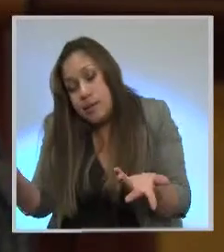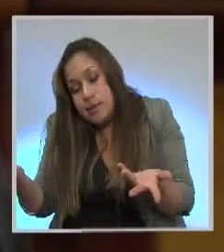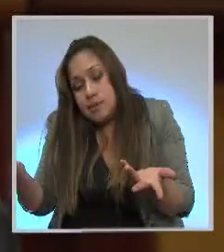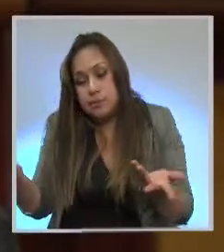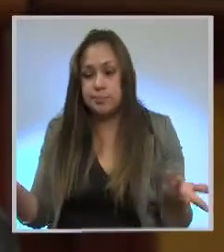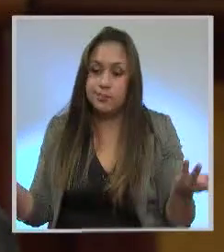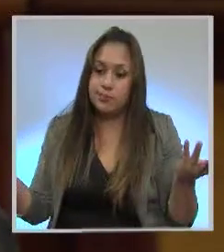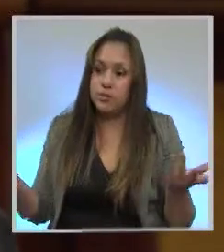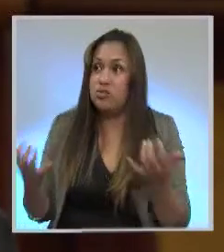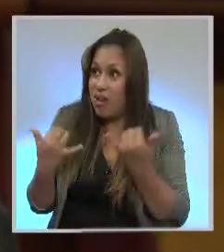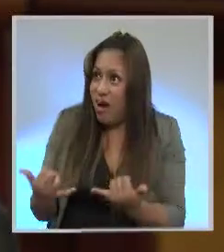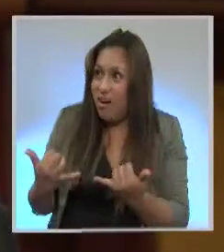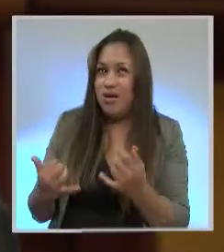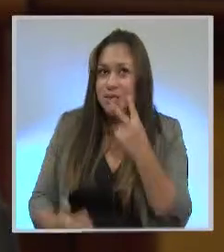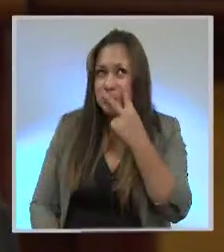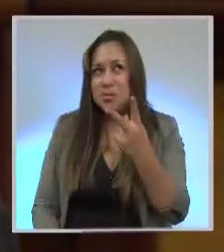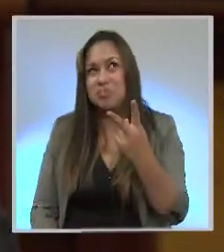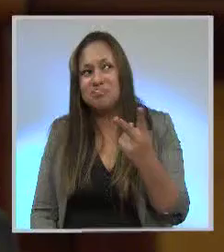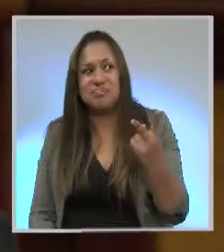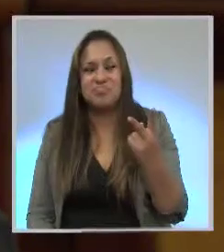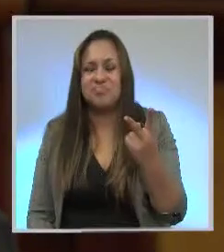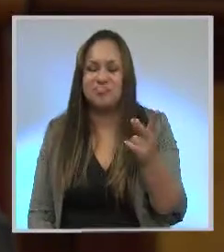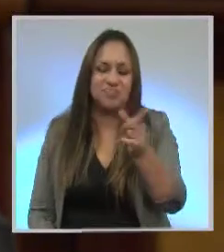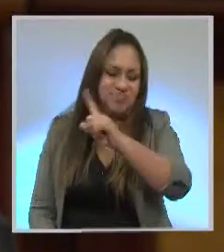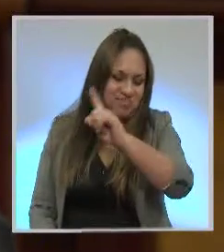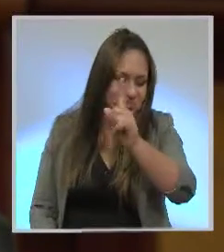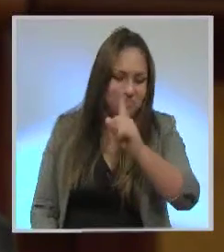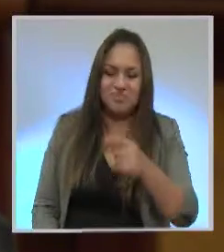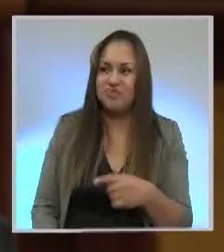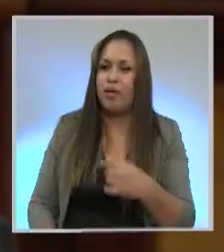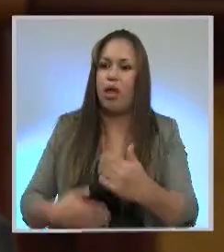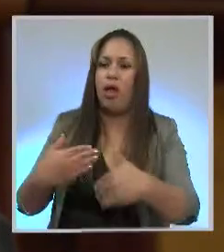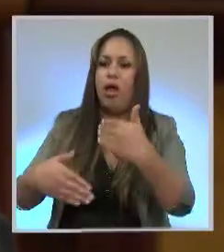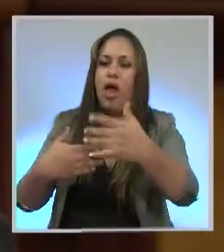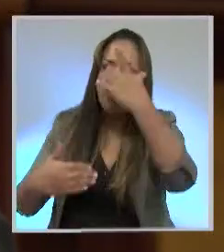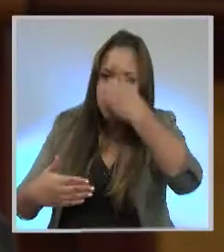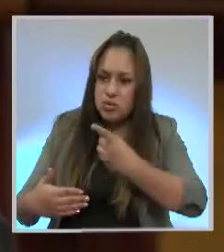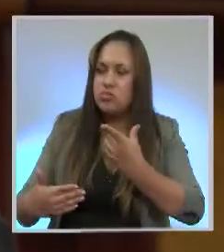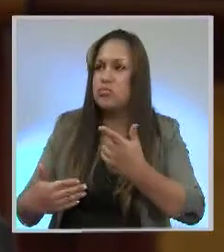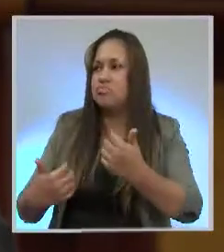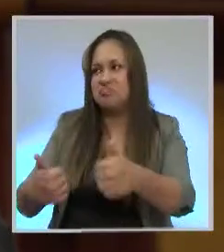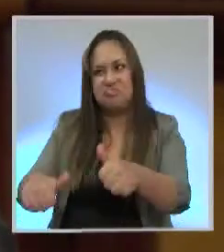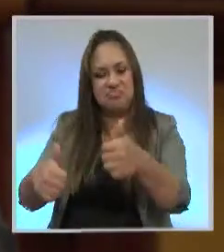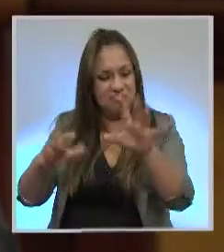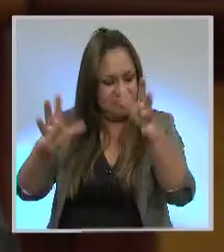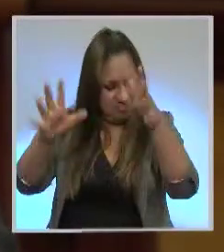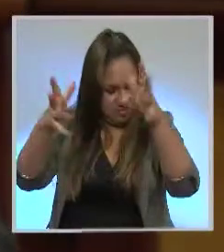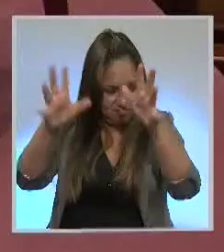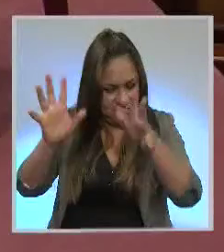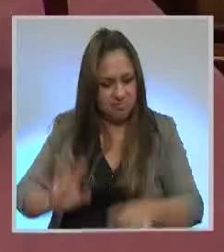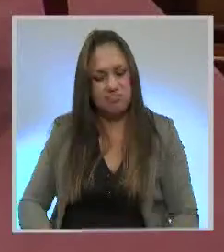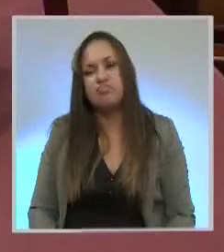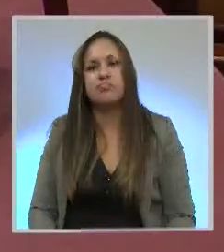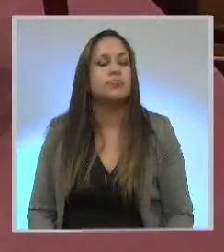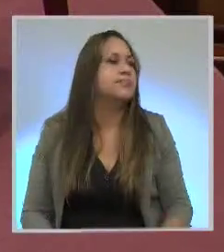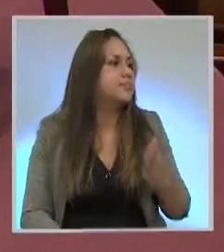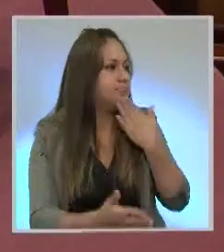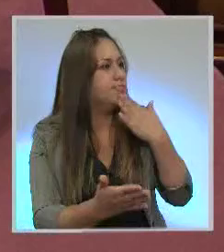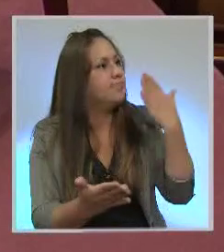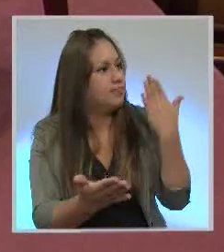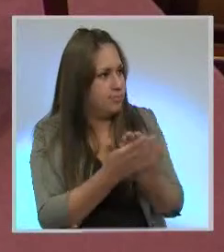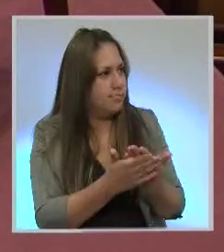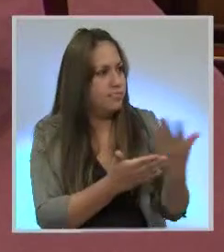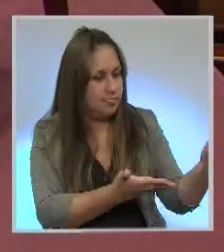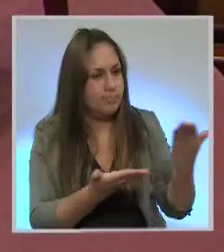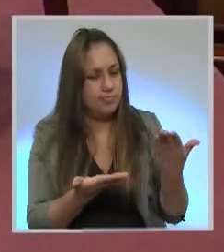pues yo creo que no va a dar resultados un diálogo en la forma como se lo ha convocado. Asambleísta Auquilla, gracias por